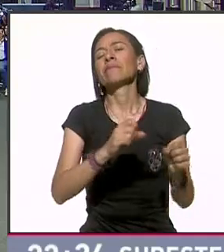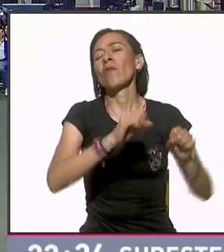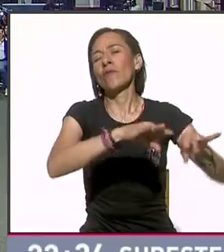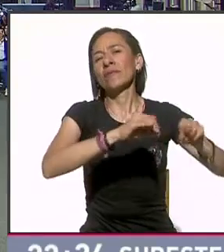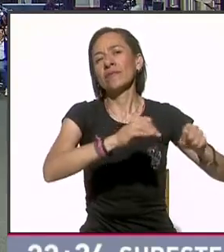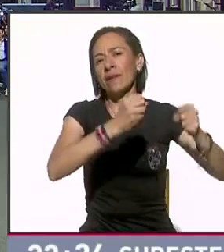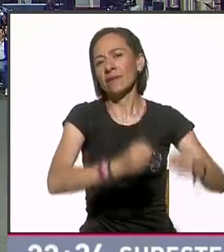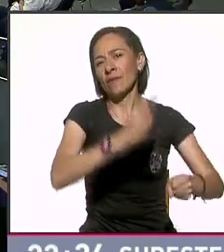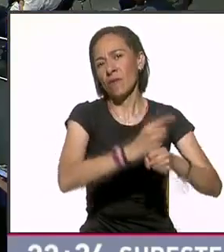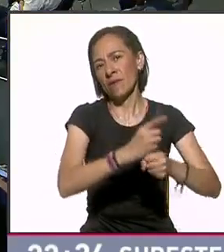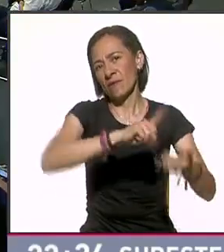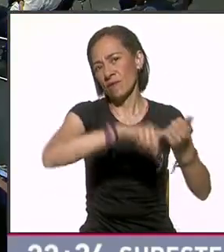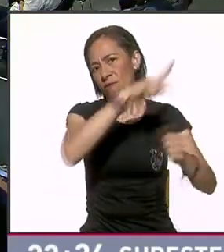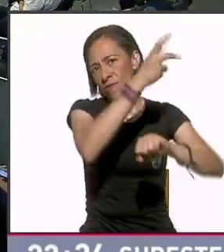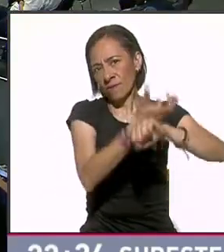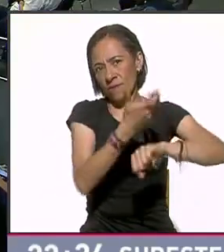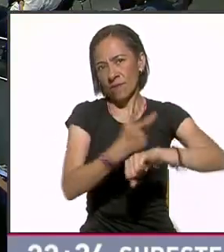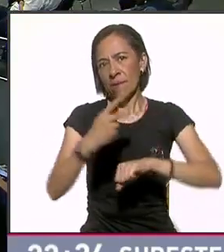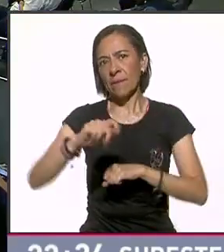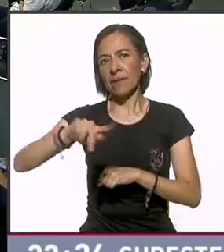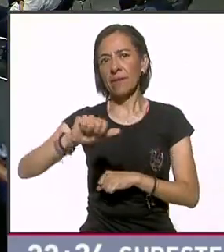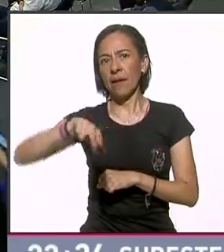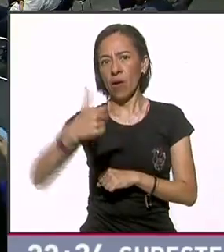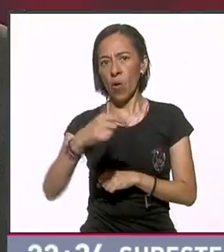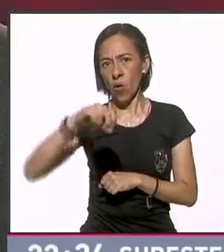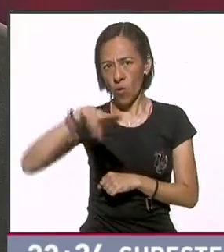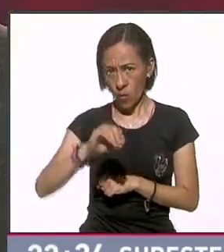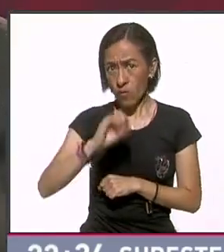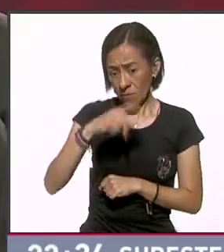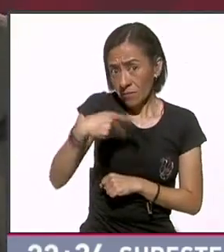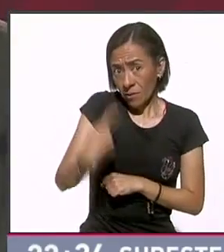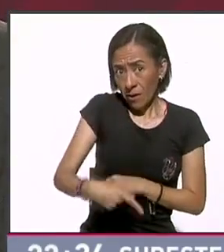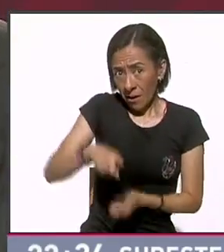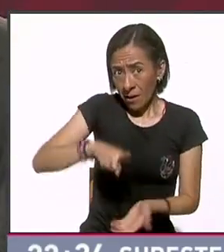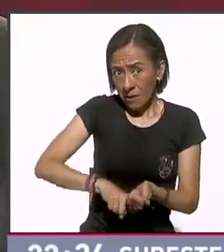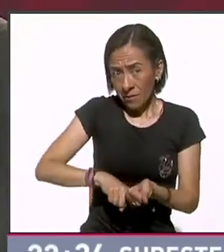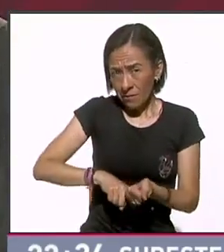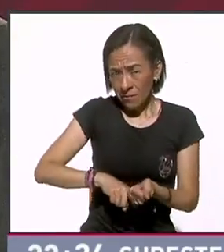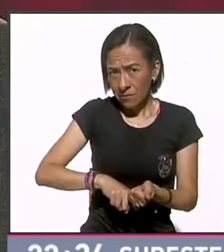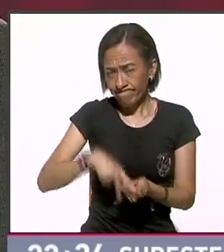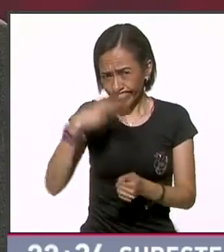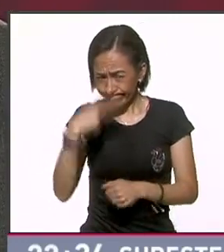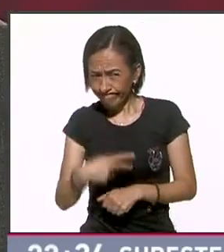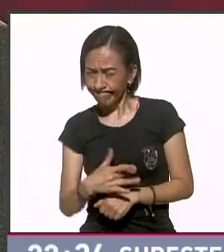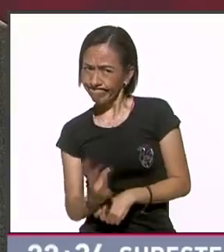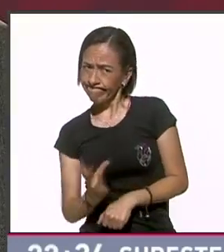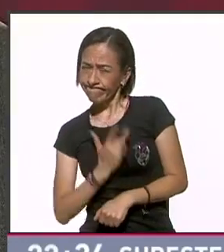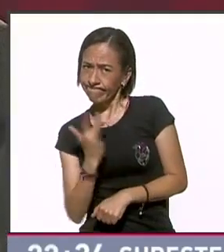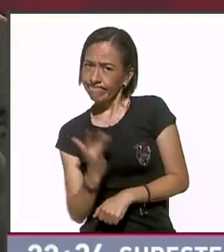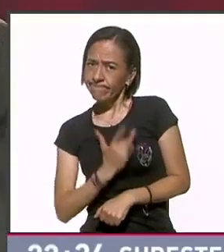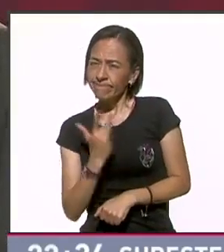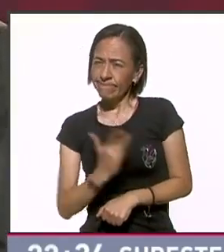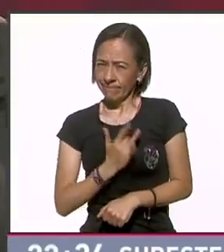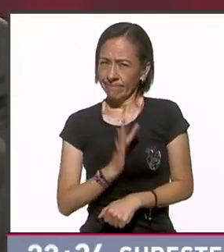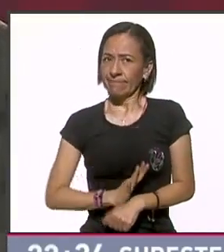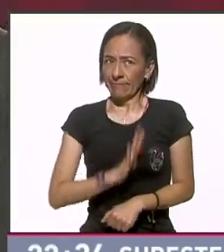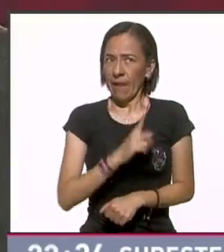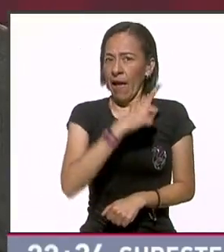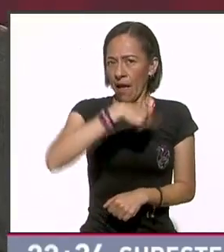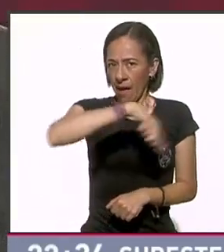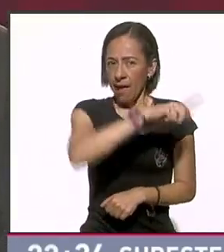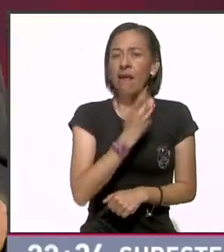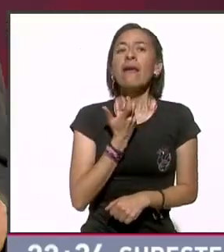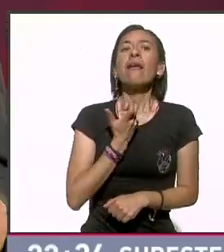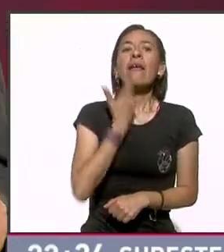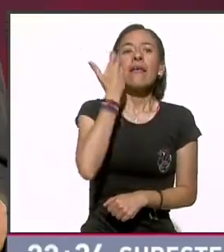información en México. Estamos sintiendo que están queriendo violar nuestra